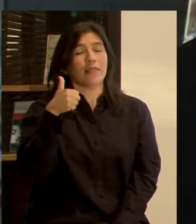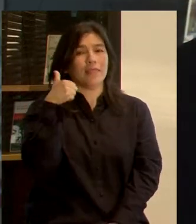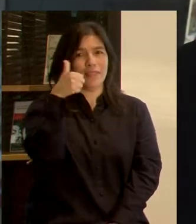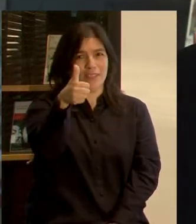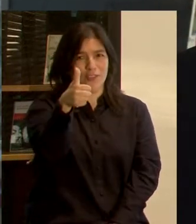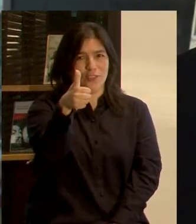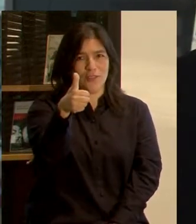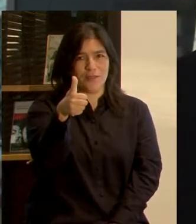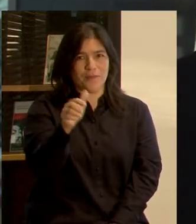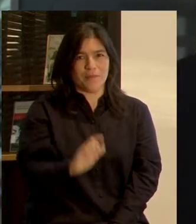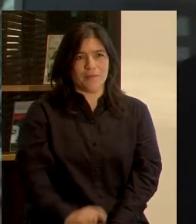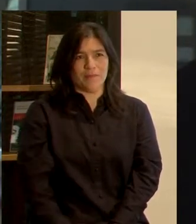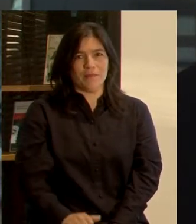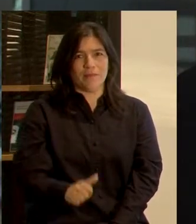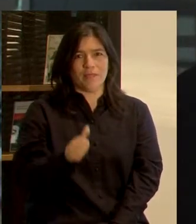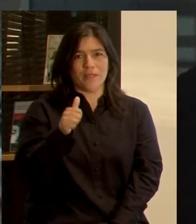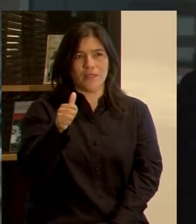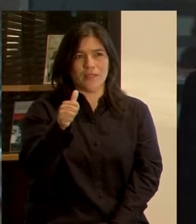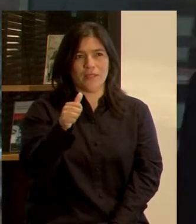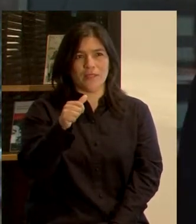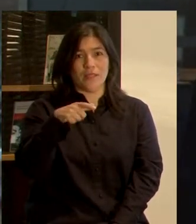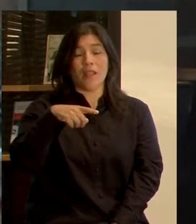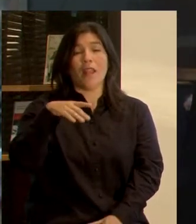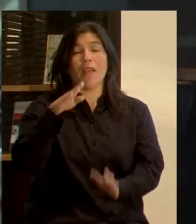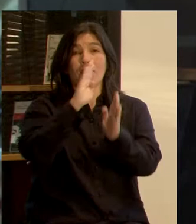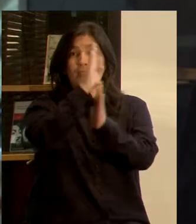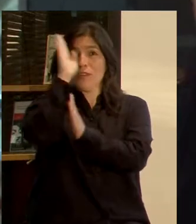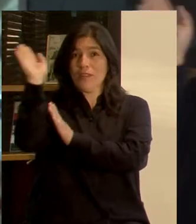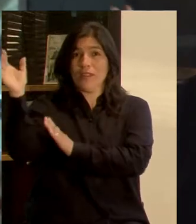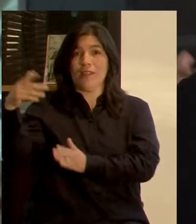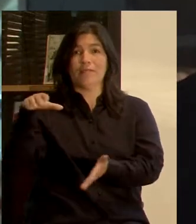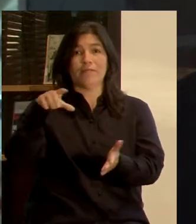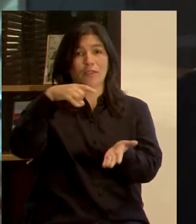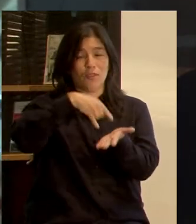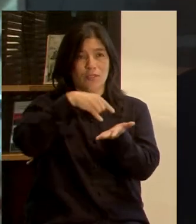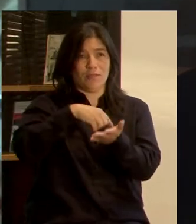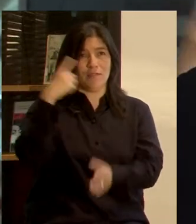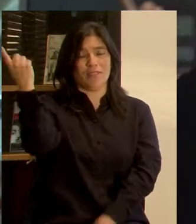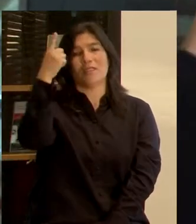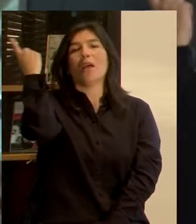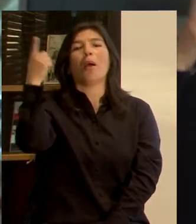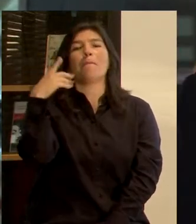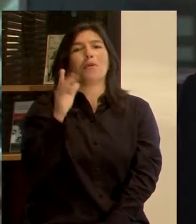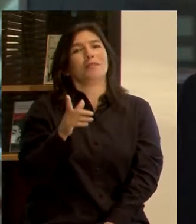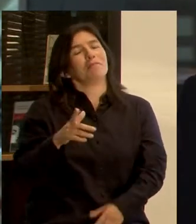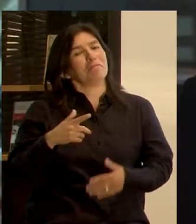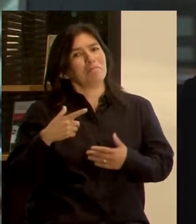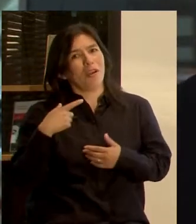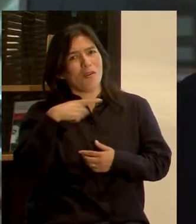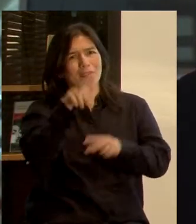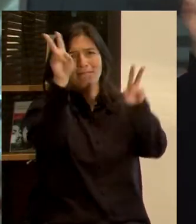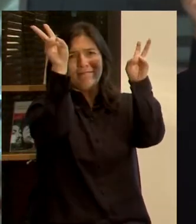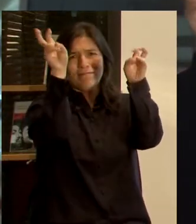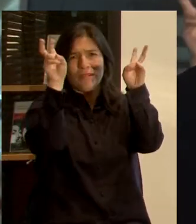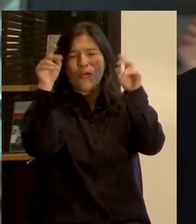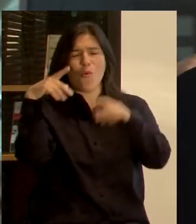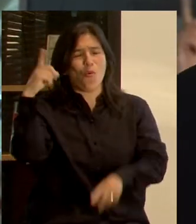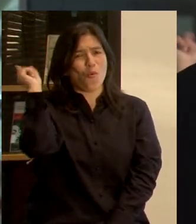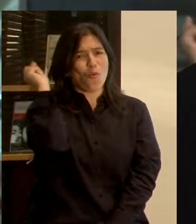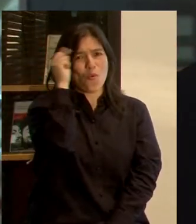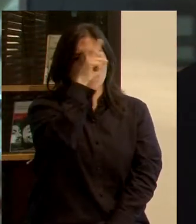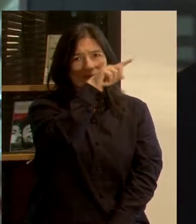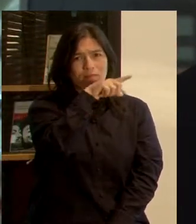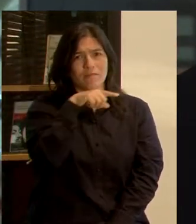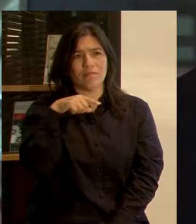Alberto Guiñez de la Biblioteca del Congreso Nacional por atreverse en un tema tan complejo.